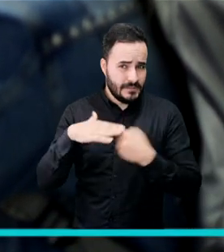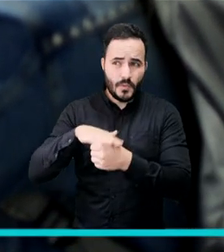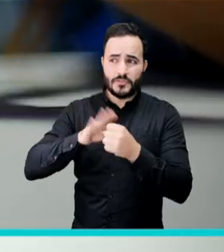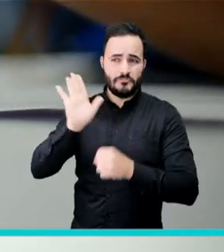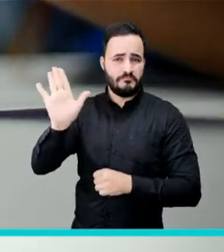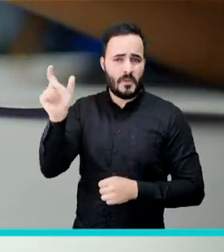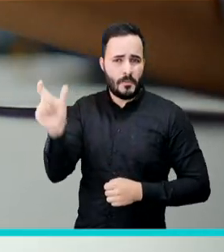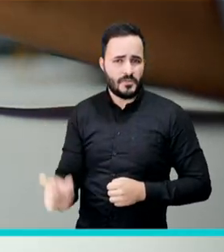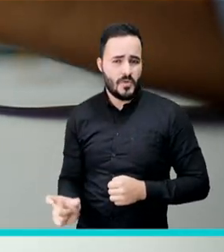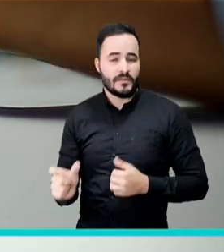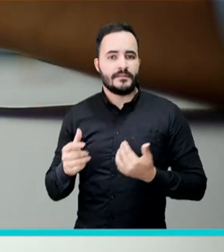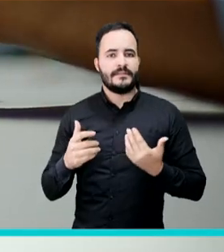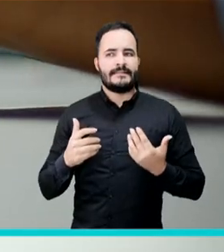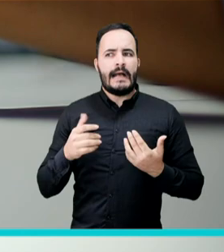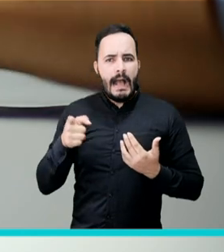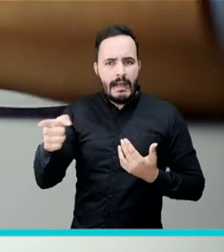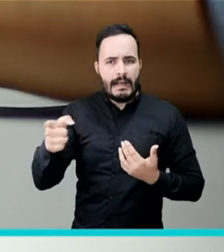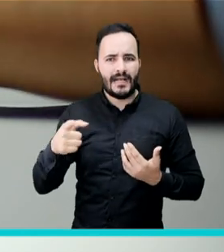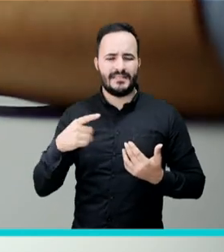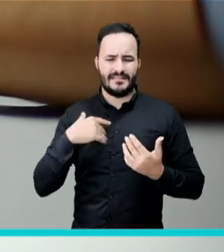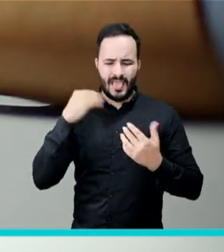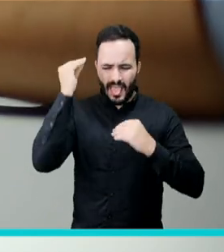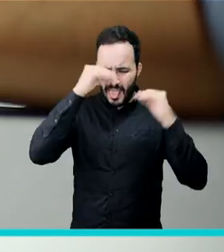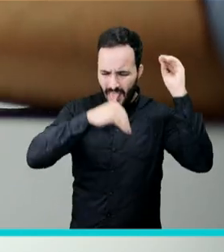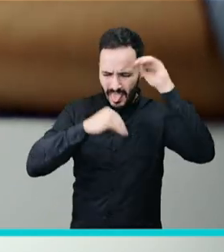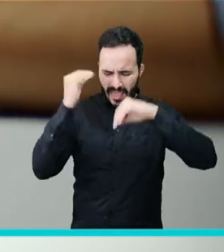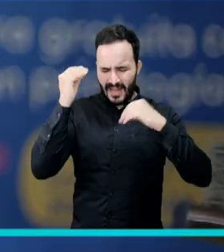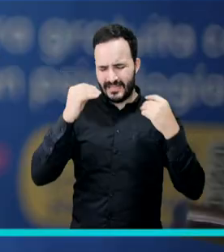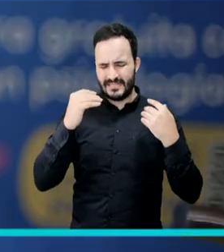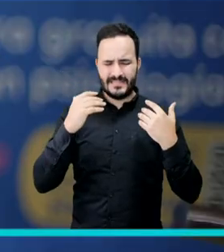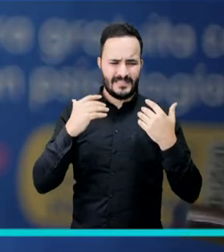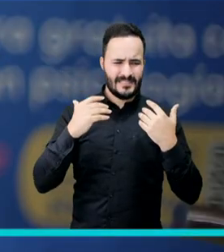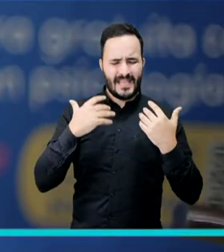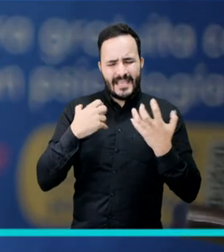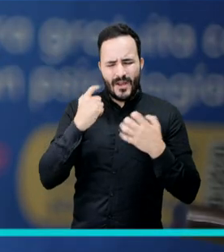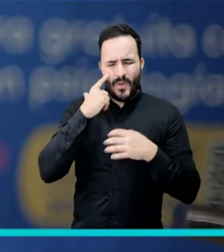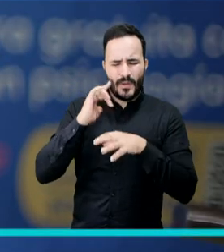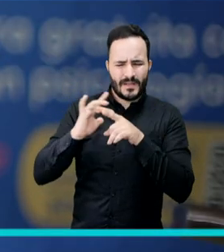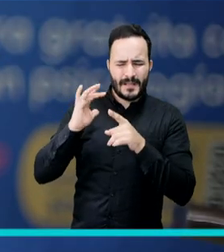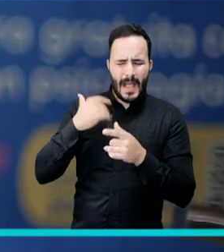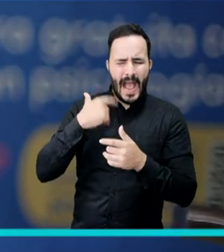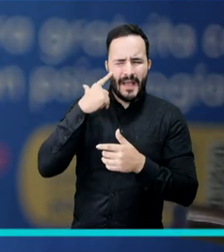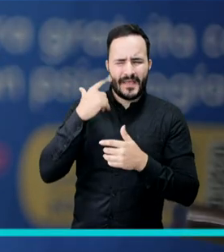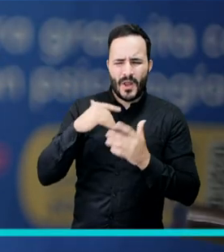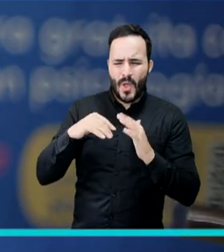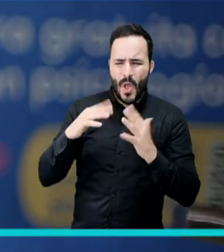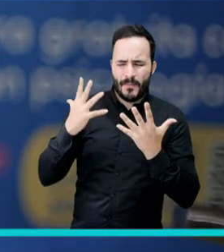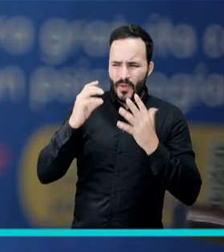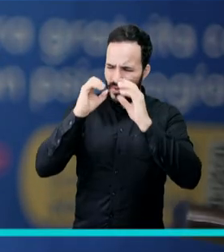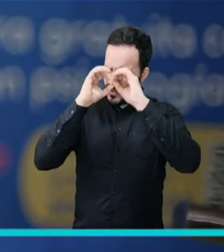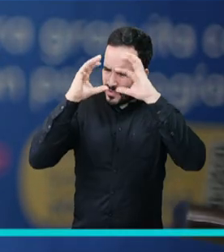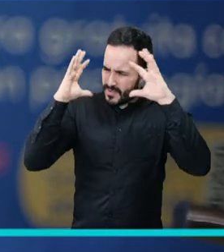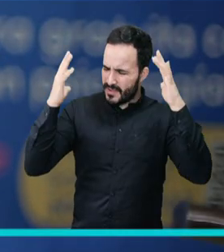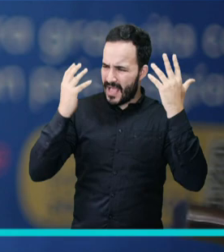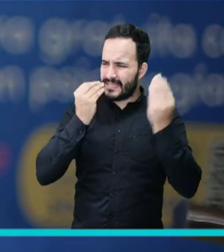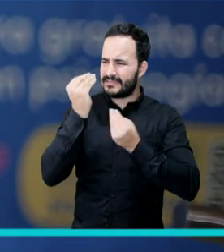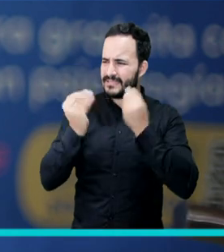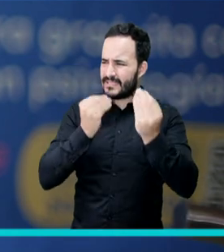estaba pasando por situaciones donde ya tenía ideaciones suicidas, ya había tenido pues como la